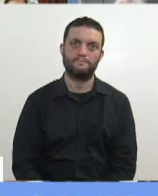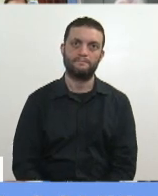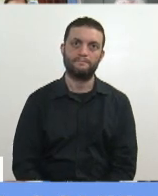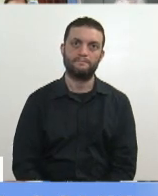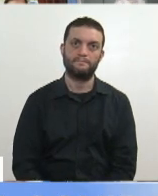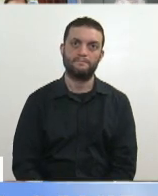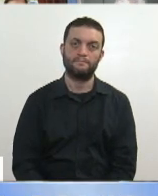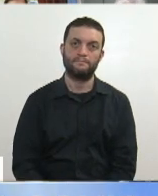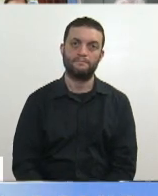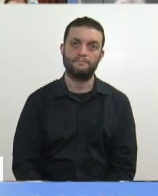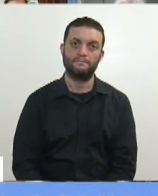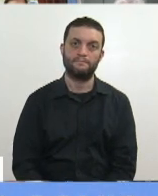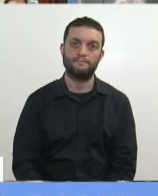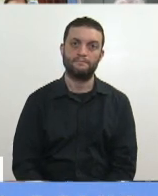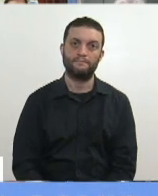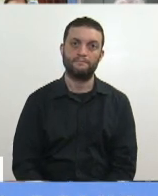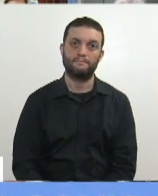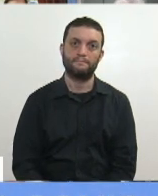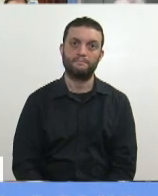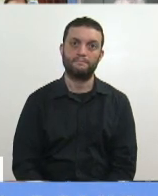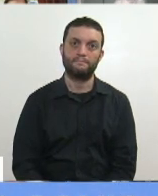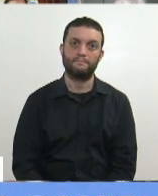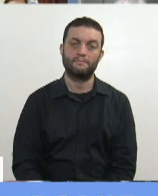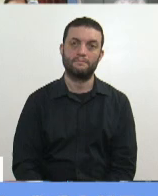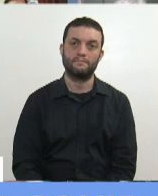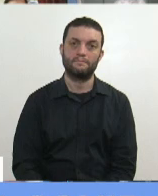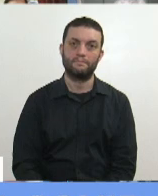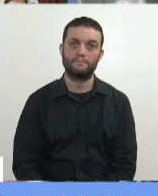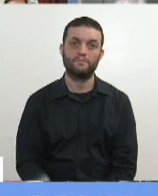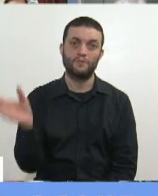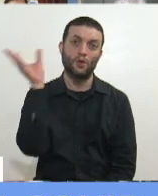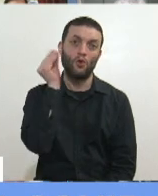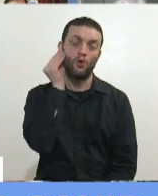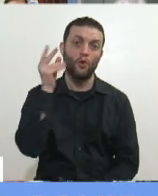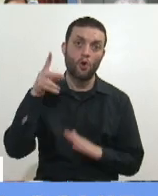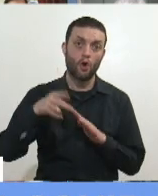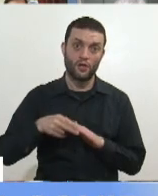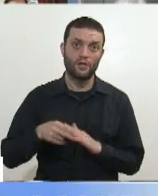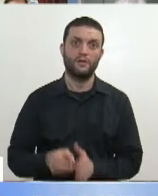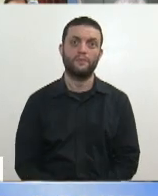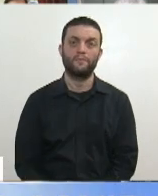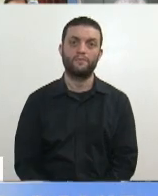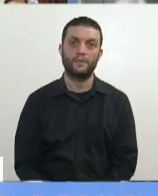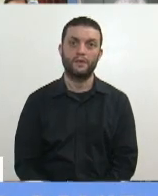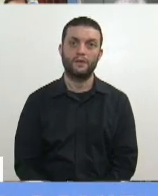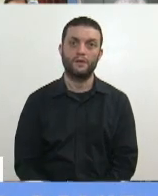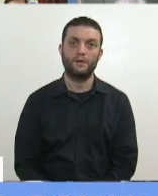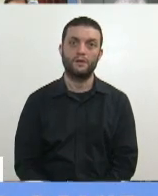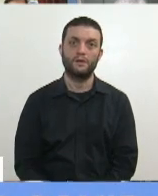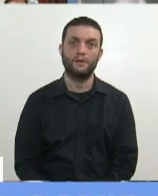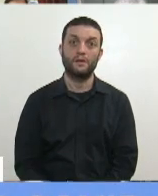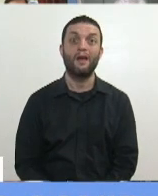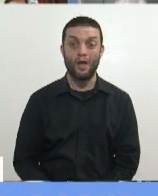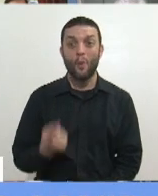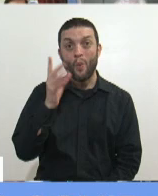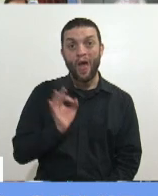Compras, truchas, Hubo en el camino Bacón de Oturias y